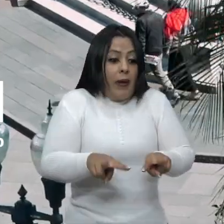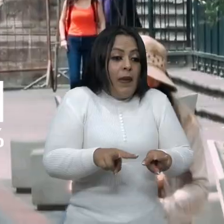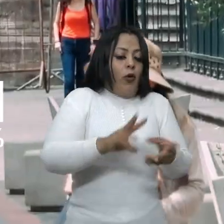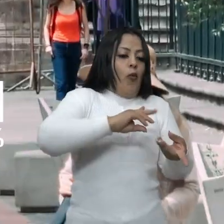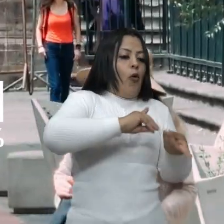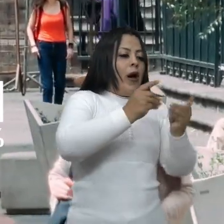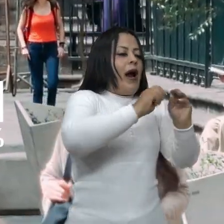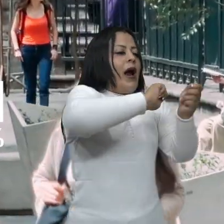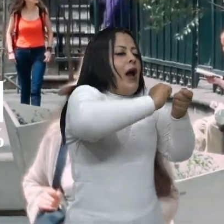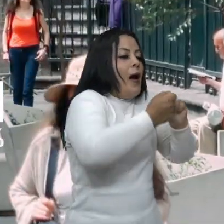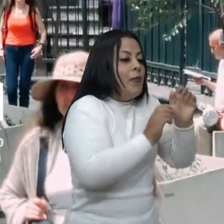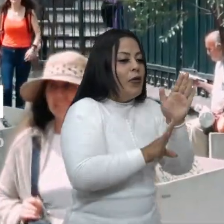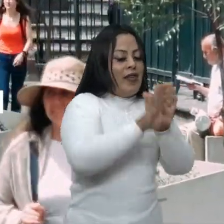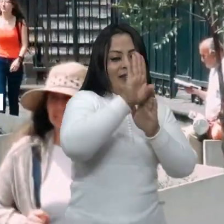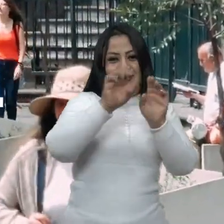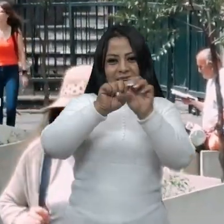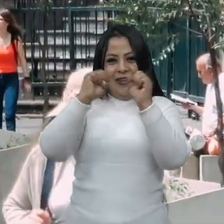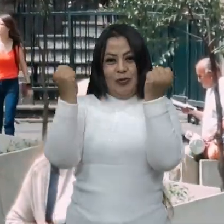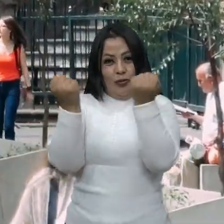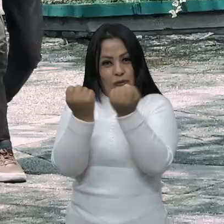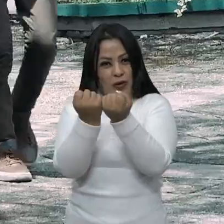cambio y desarrollo en la sociedad.